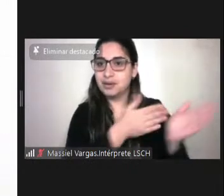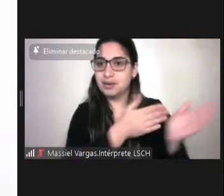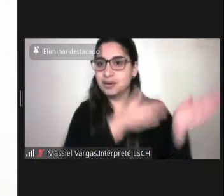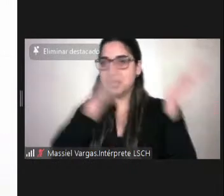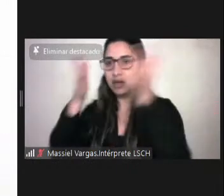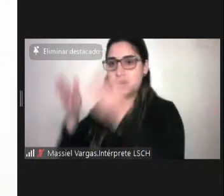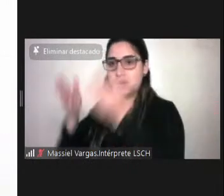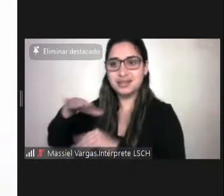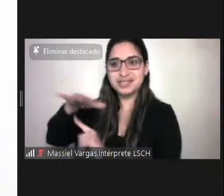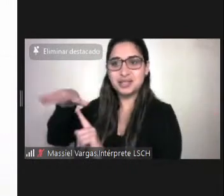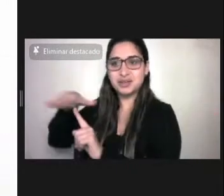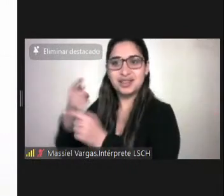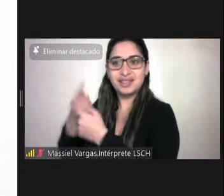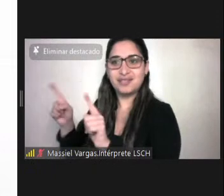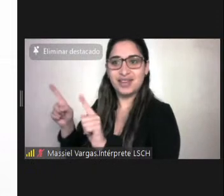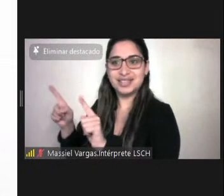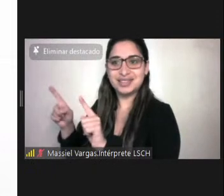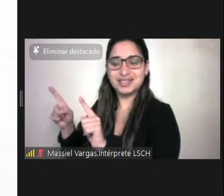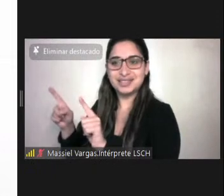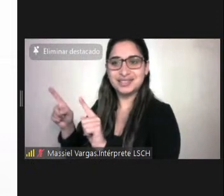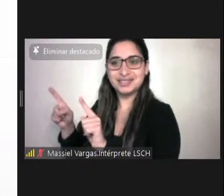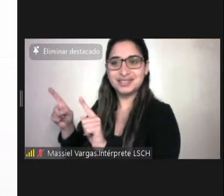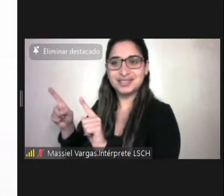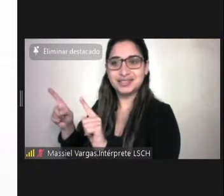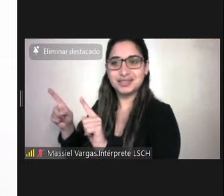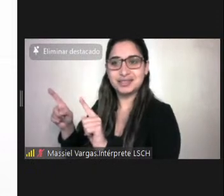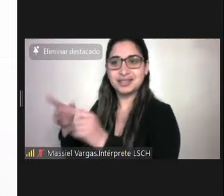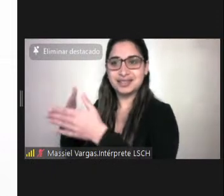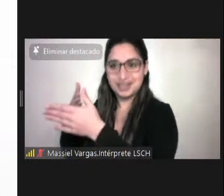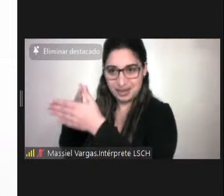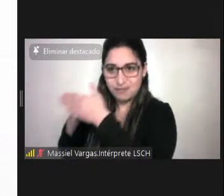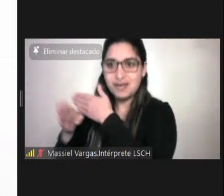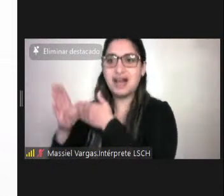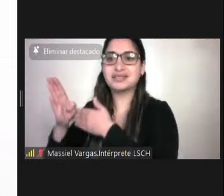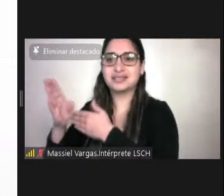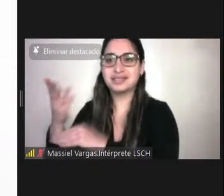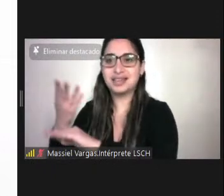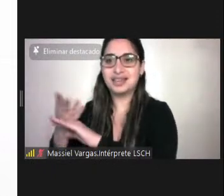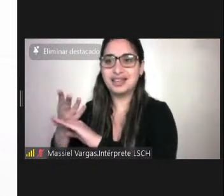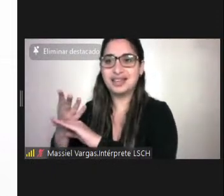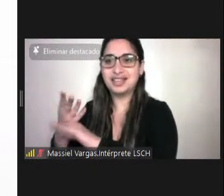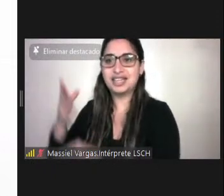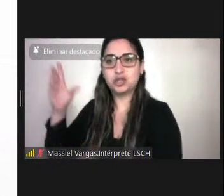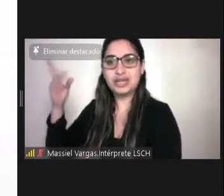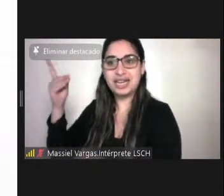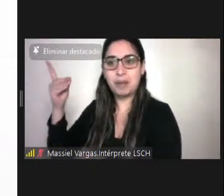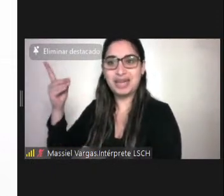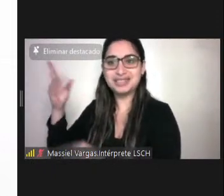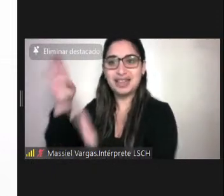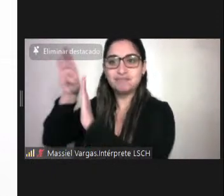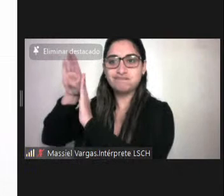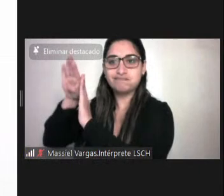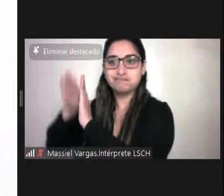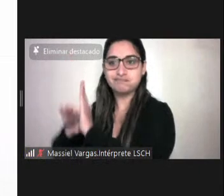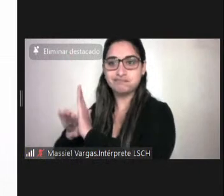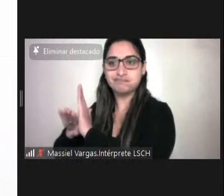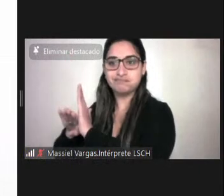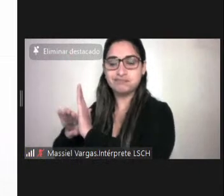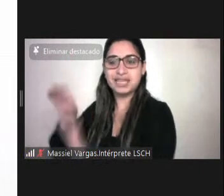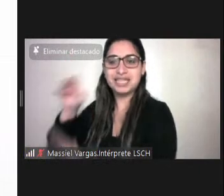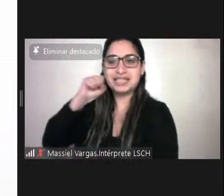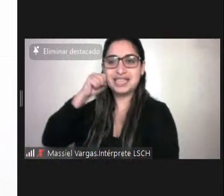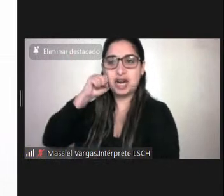barreras son distintas y son menores. Entonces su discapacidad va a ser menor. Ese es el concepto